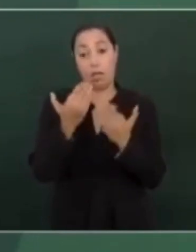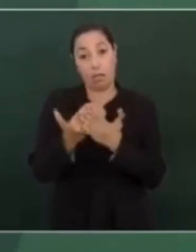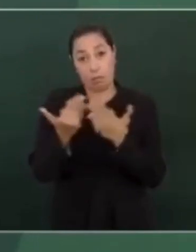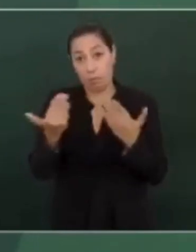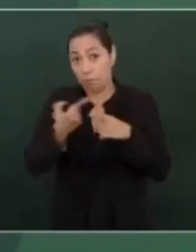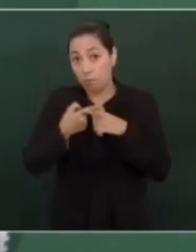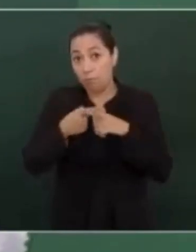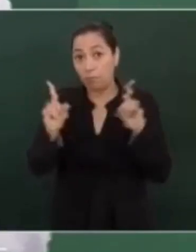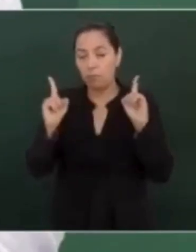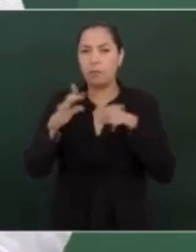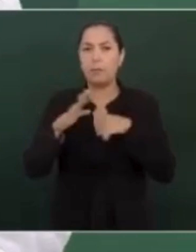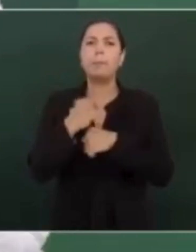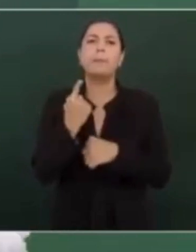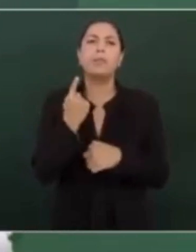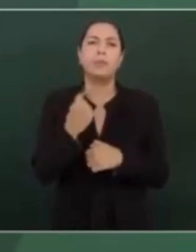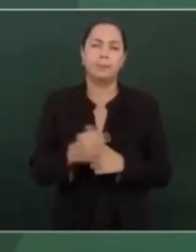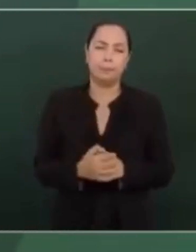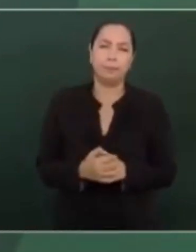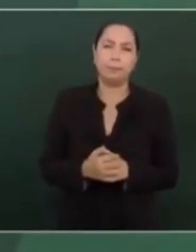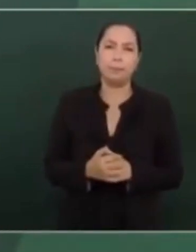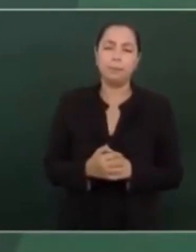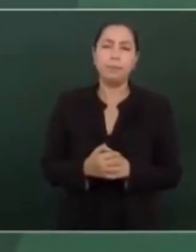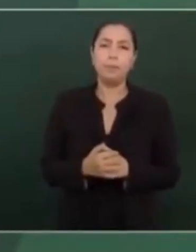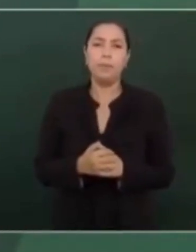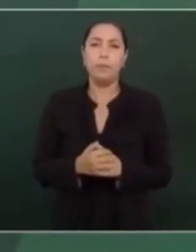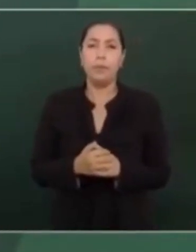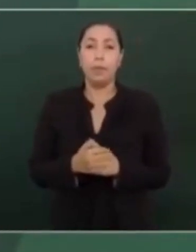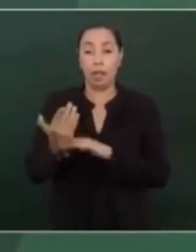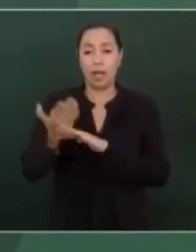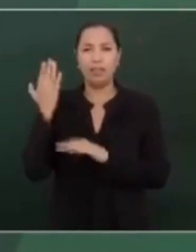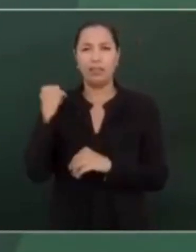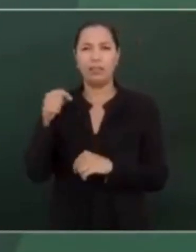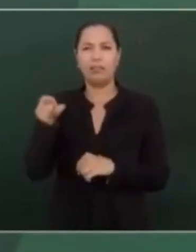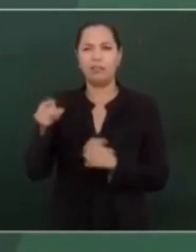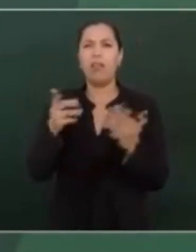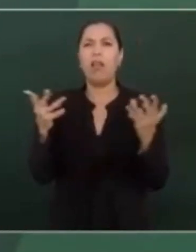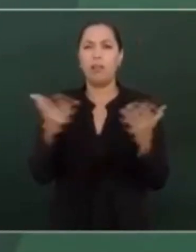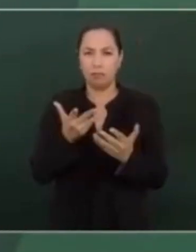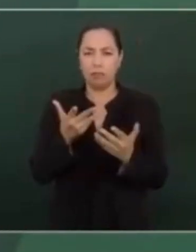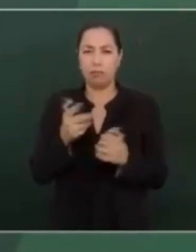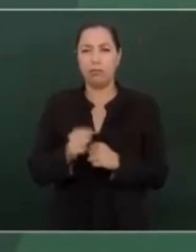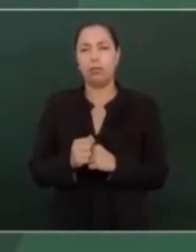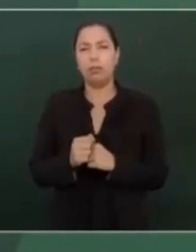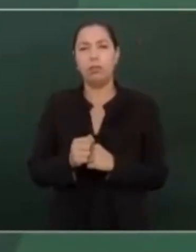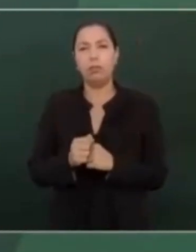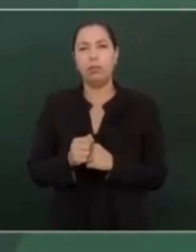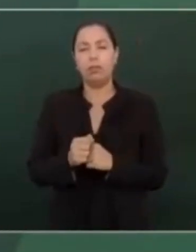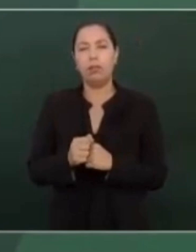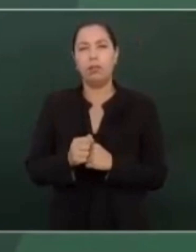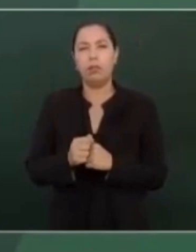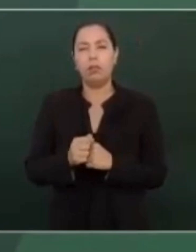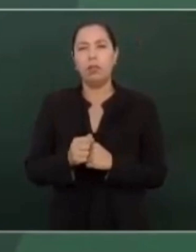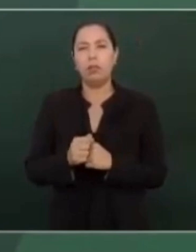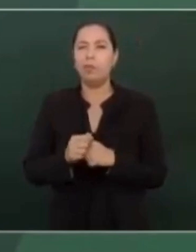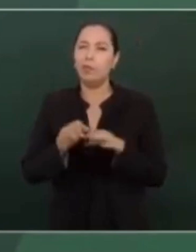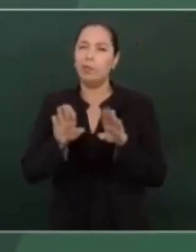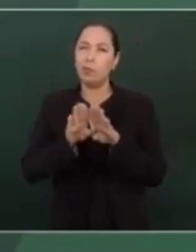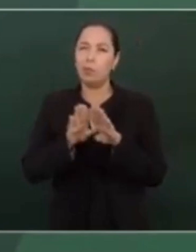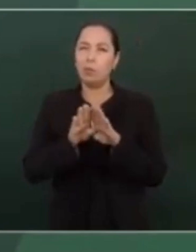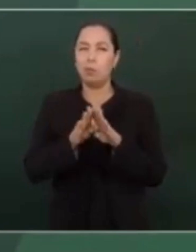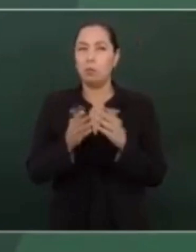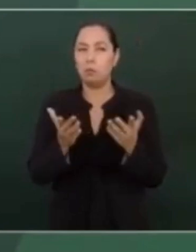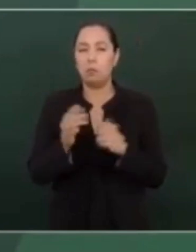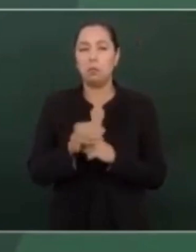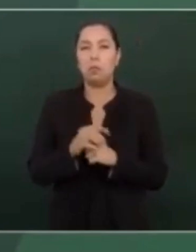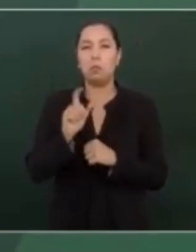se dedicaban como 20 mil